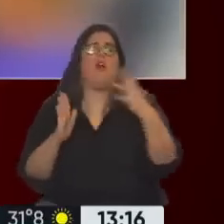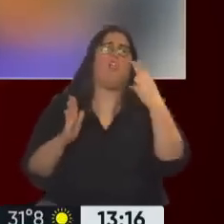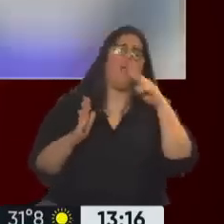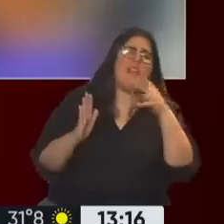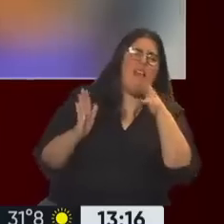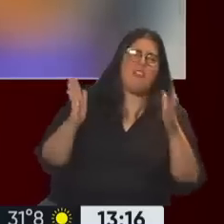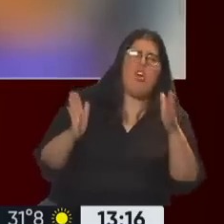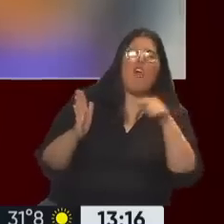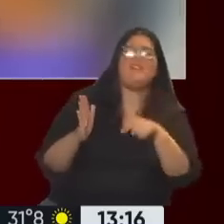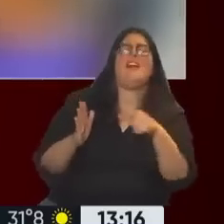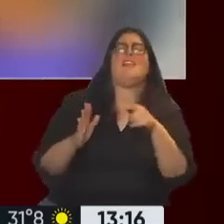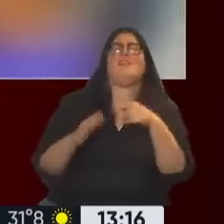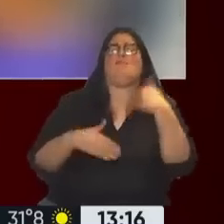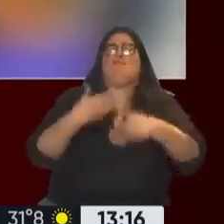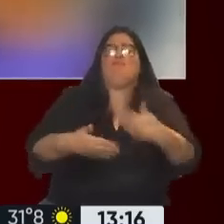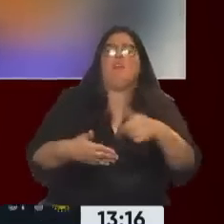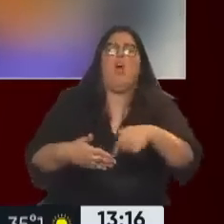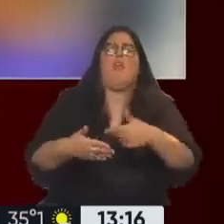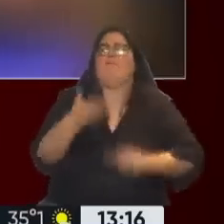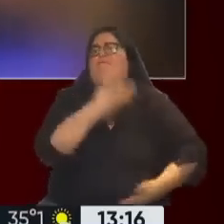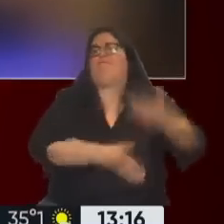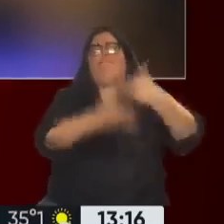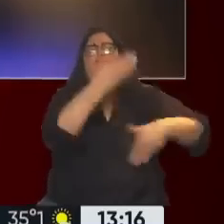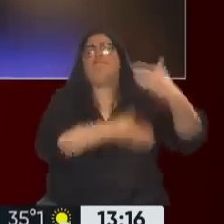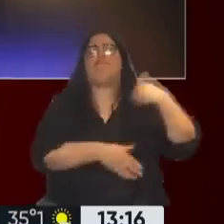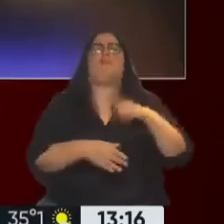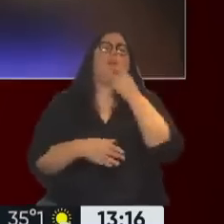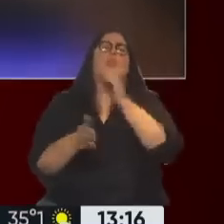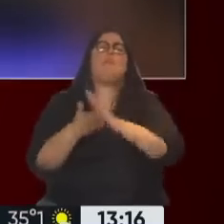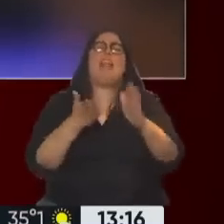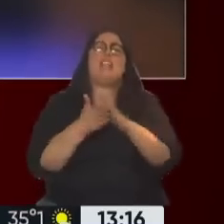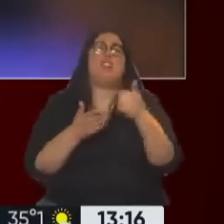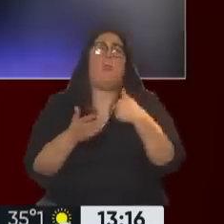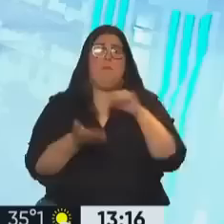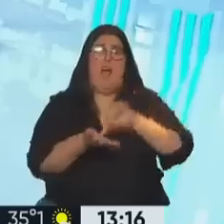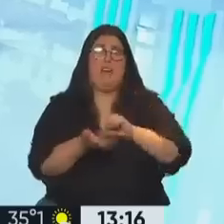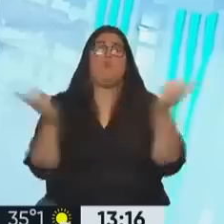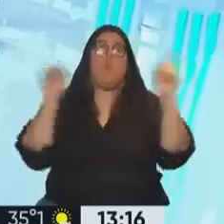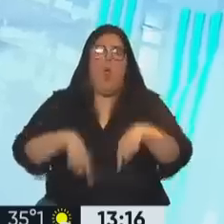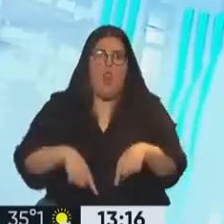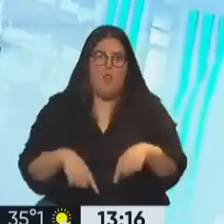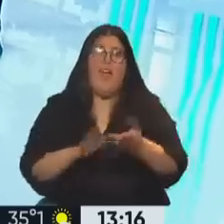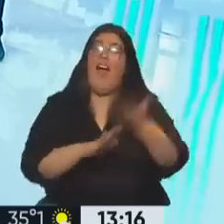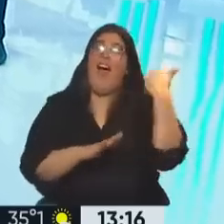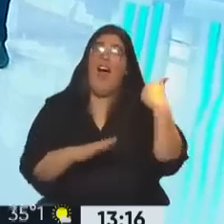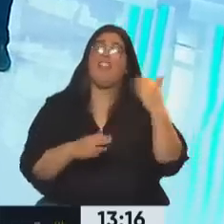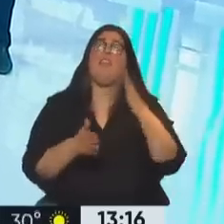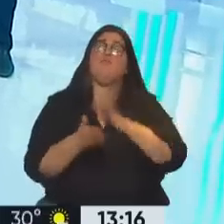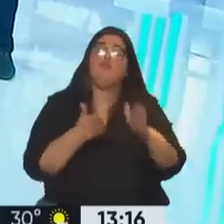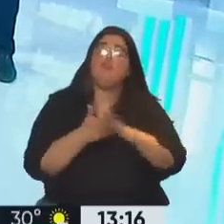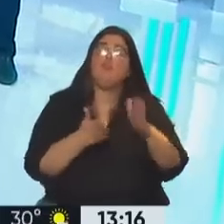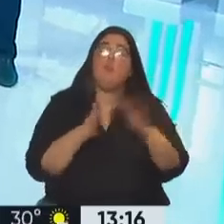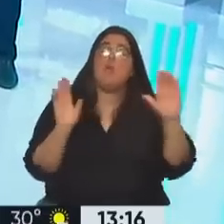ha habido cuatro o cinco años de retroceso en muchos países. La inmigración, por ejemplo, en mi país ha vuelto, cuando se había revertido el flujo migratorio,